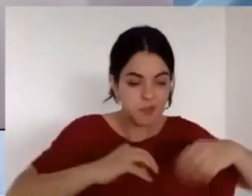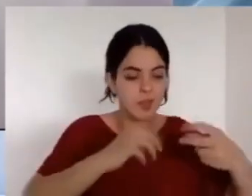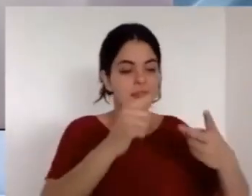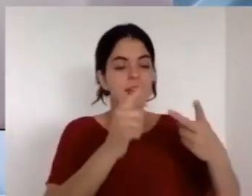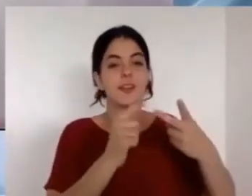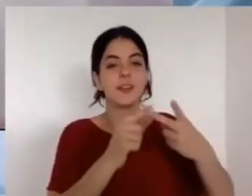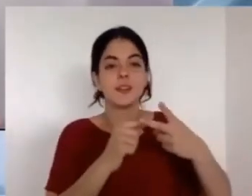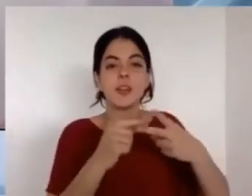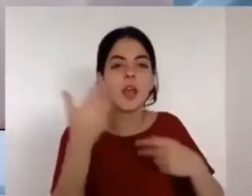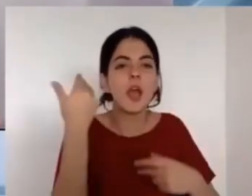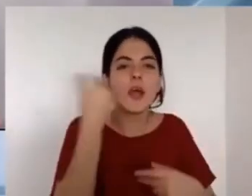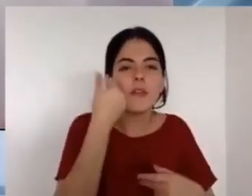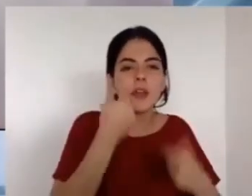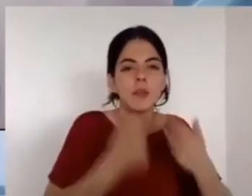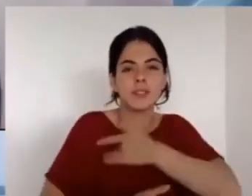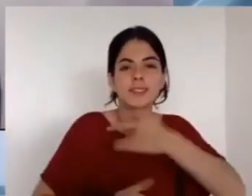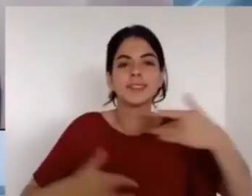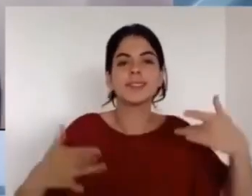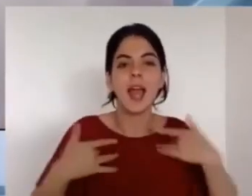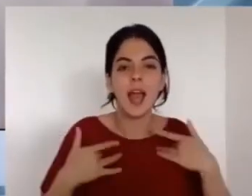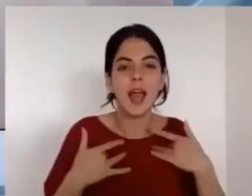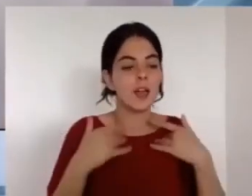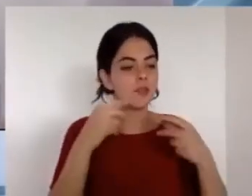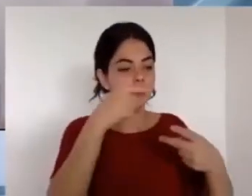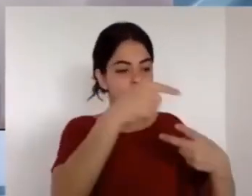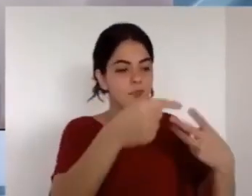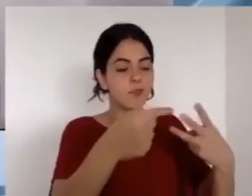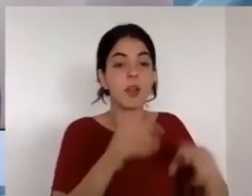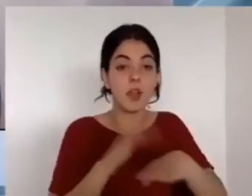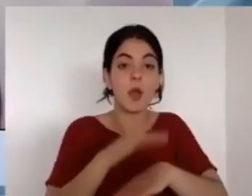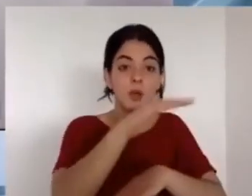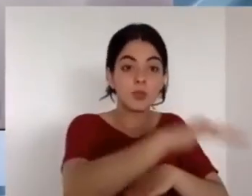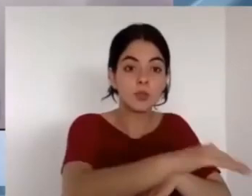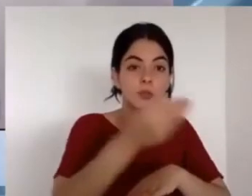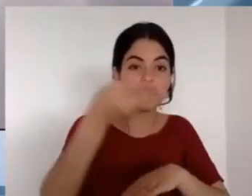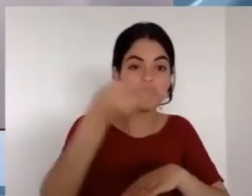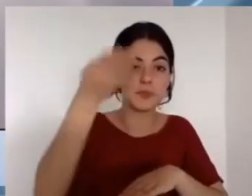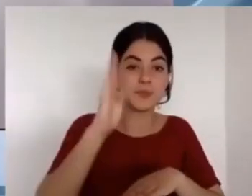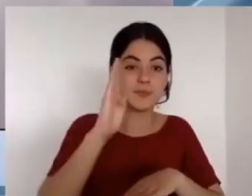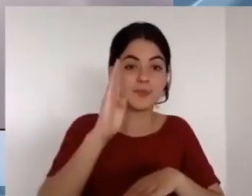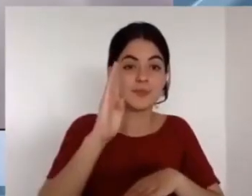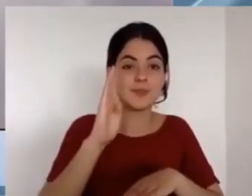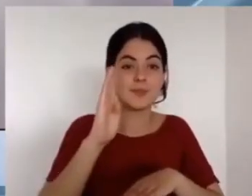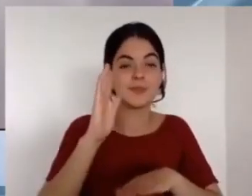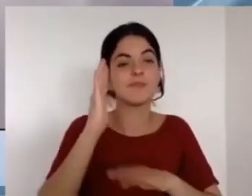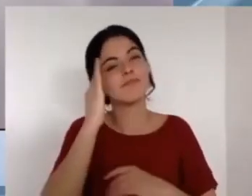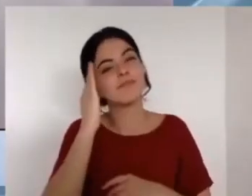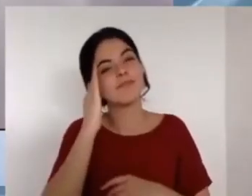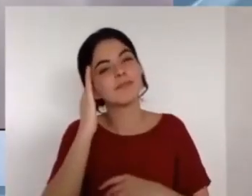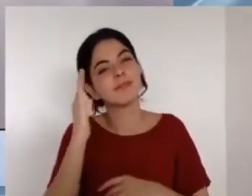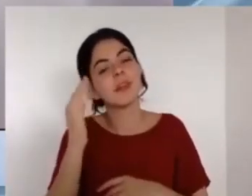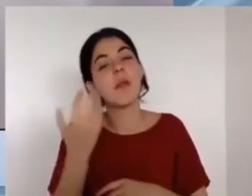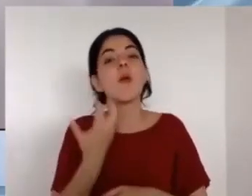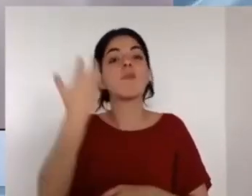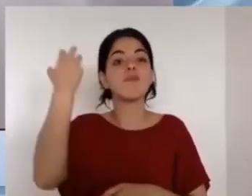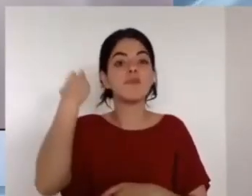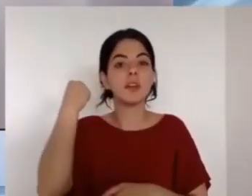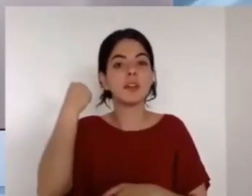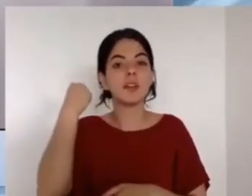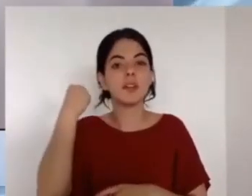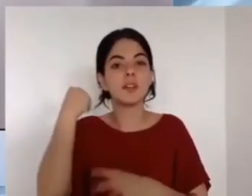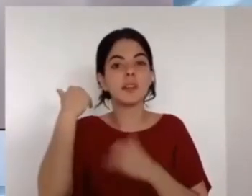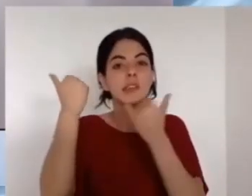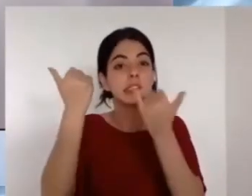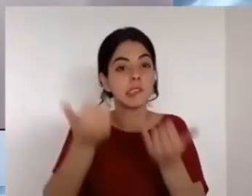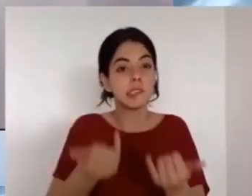detallar esas cuatro mejoras de las que el texto nos habla.